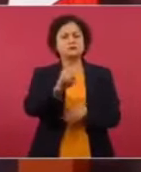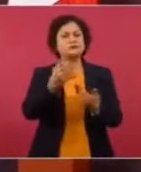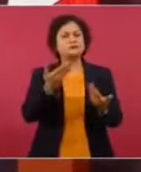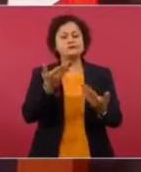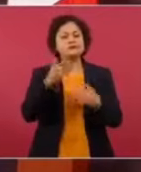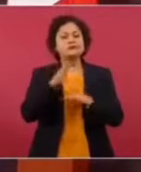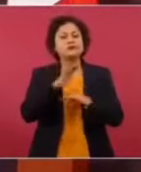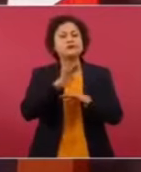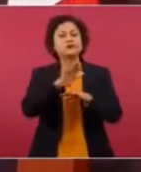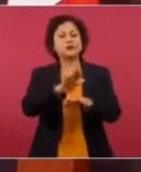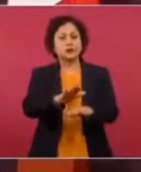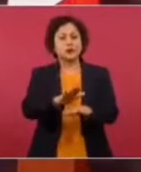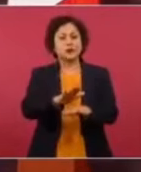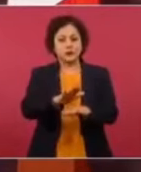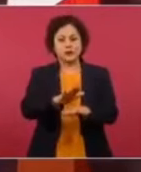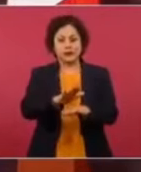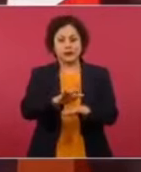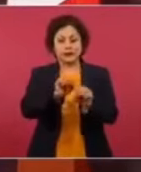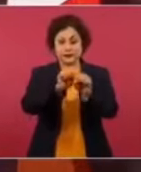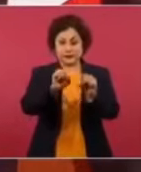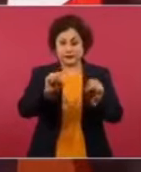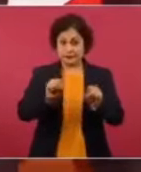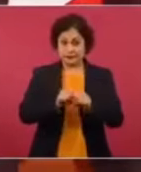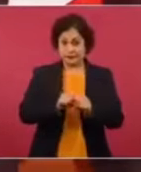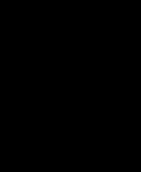limpiarse el Poder Judicial.